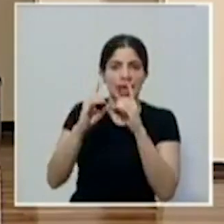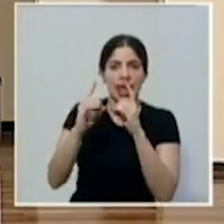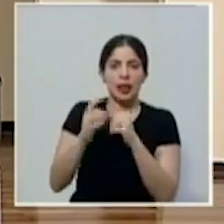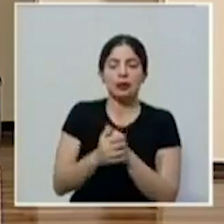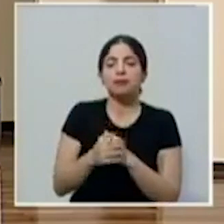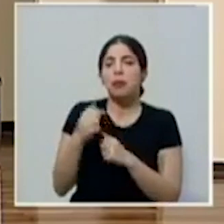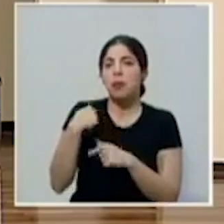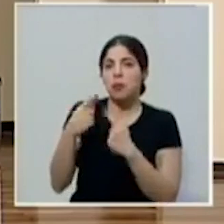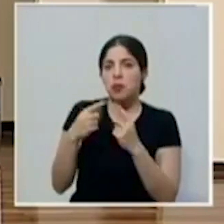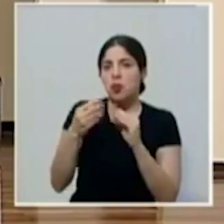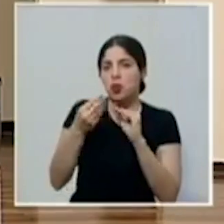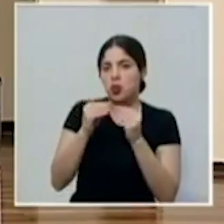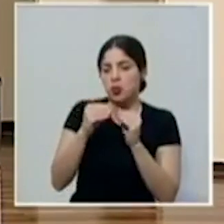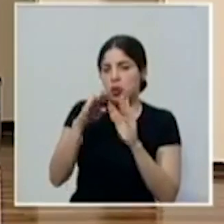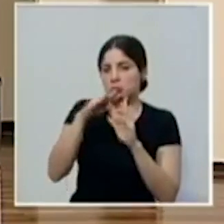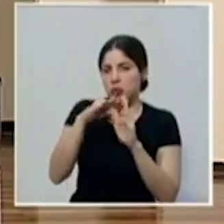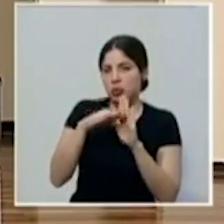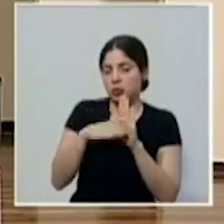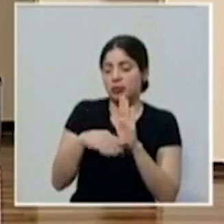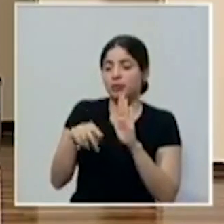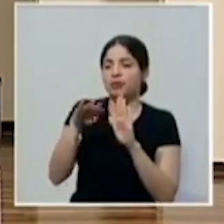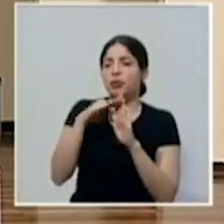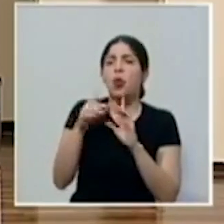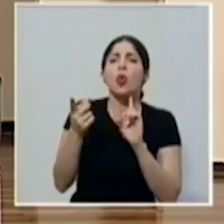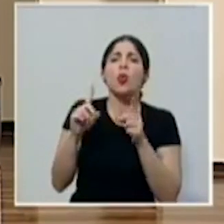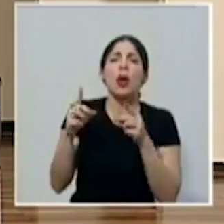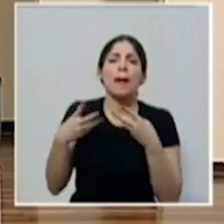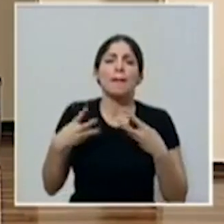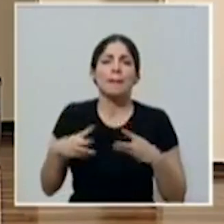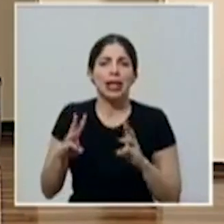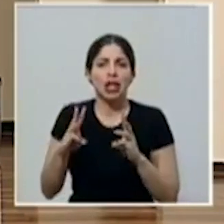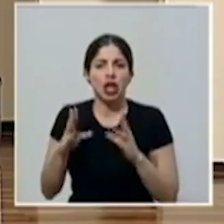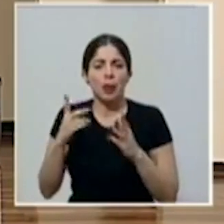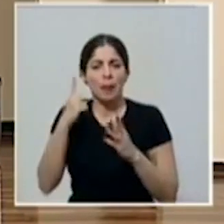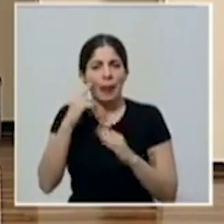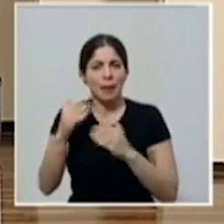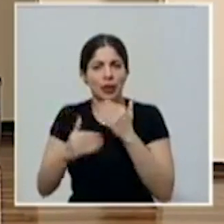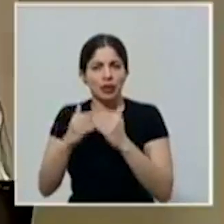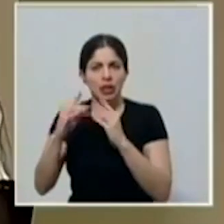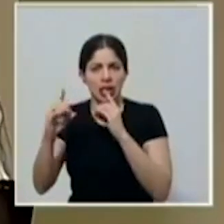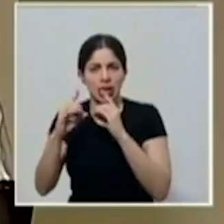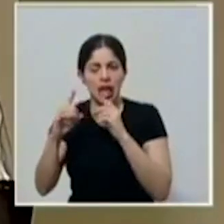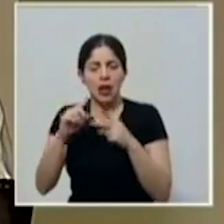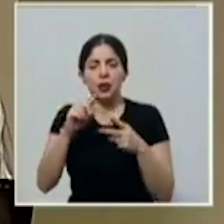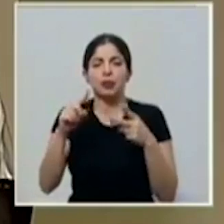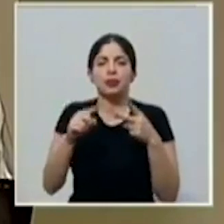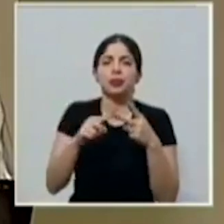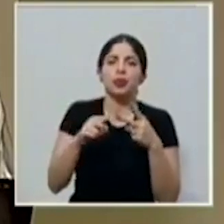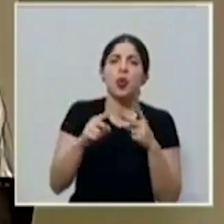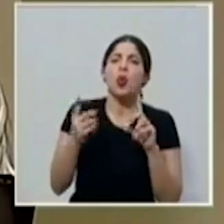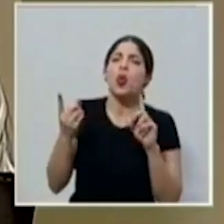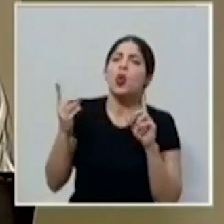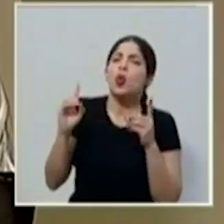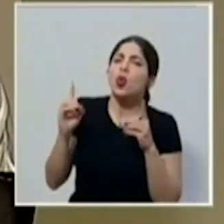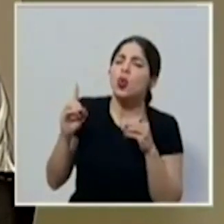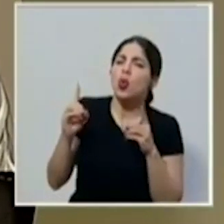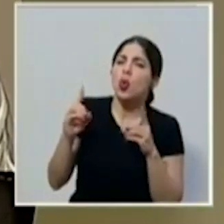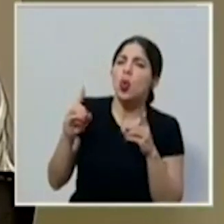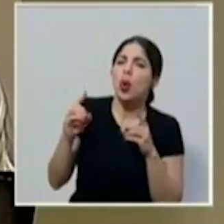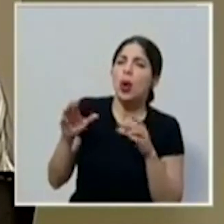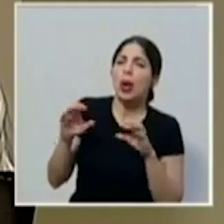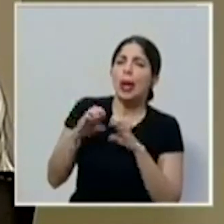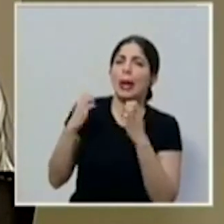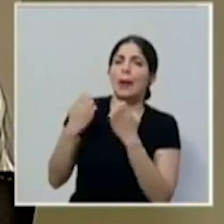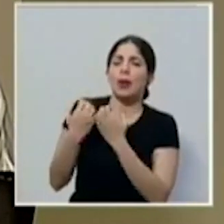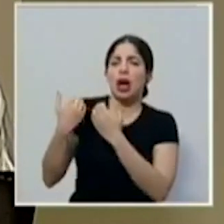Se las voy enumerando. ¿Cuál va a ser la metodología para el proceso de diálogo? ¿Cuál va a ser la cartera